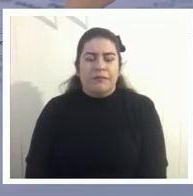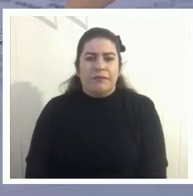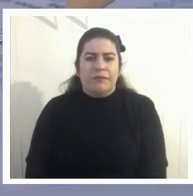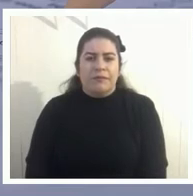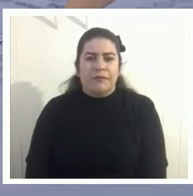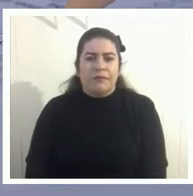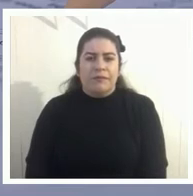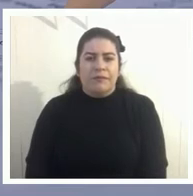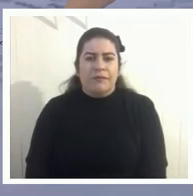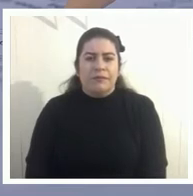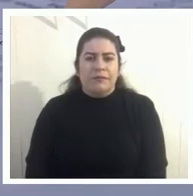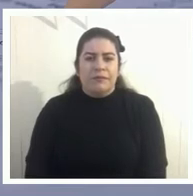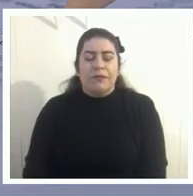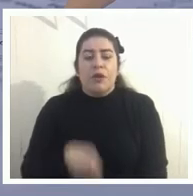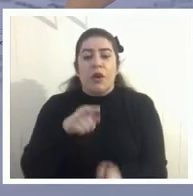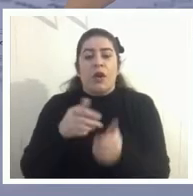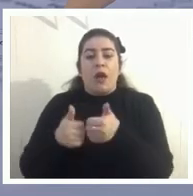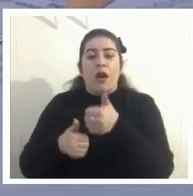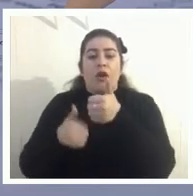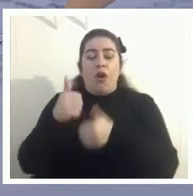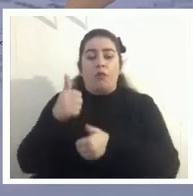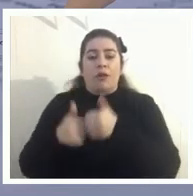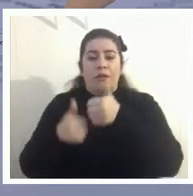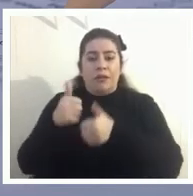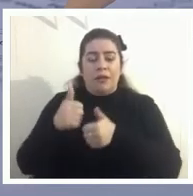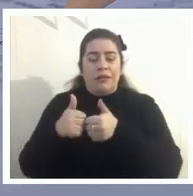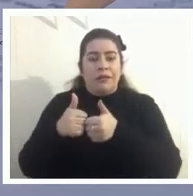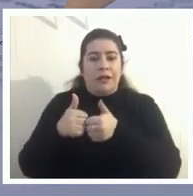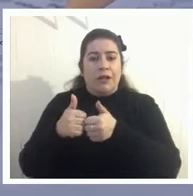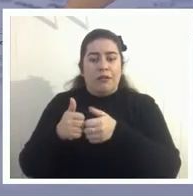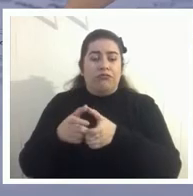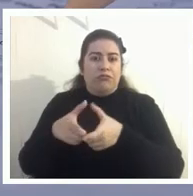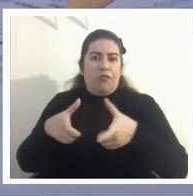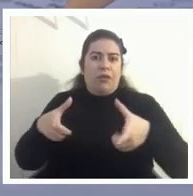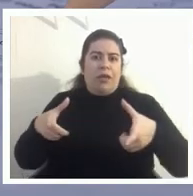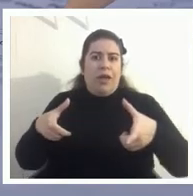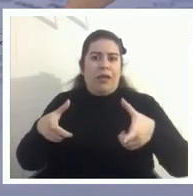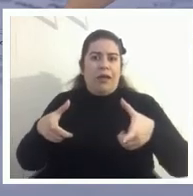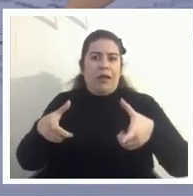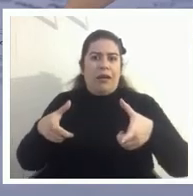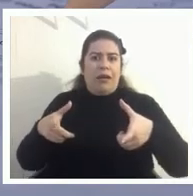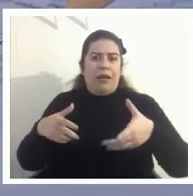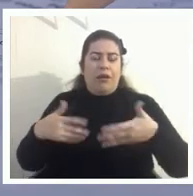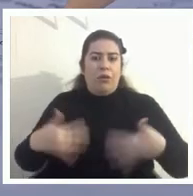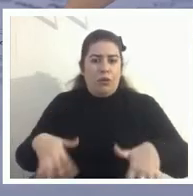cierto una competencia cierto desatada y feroz cierto